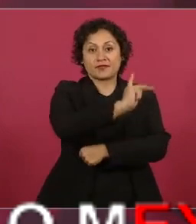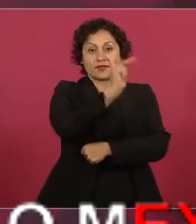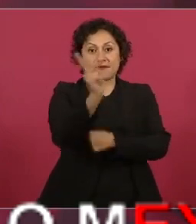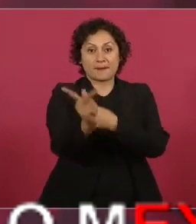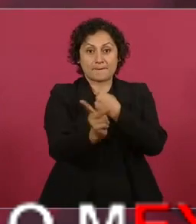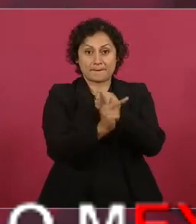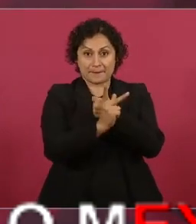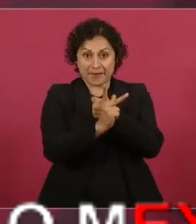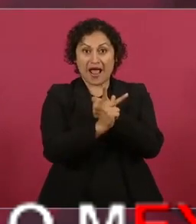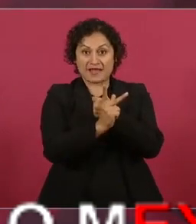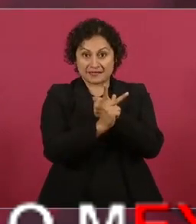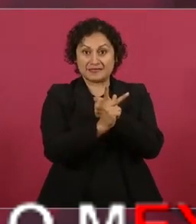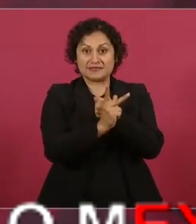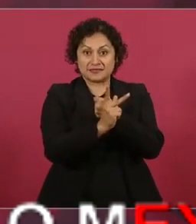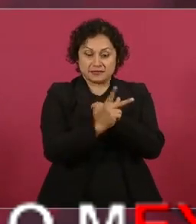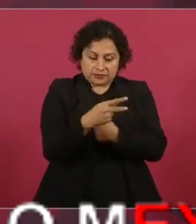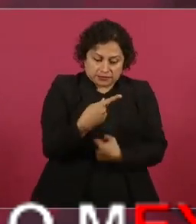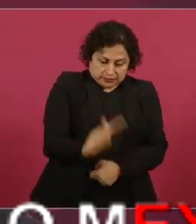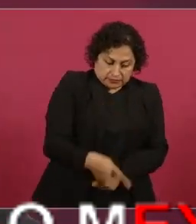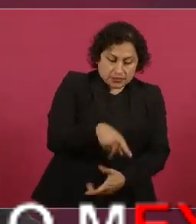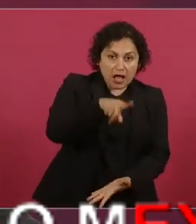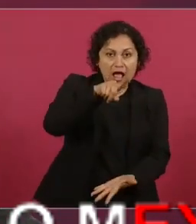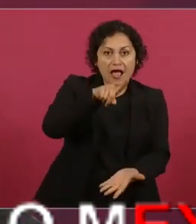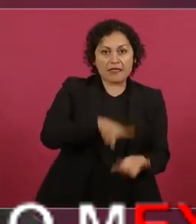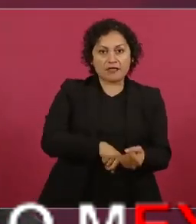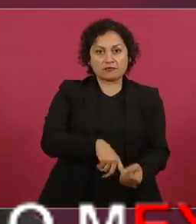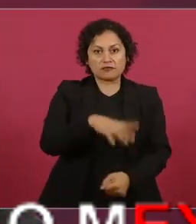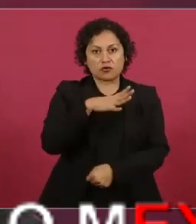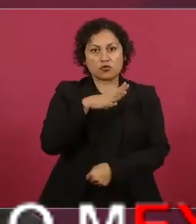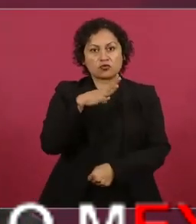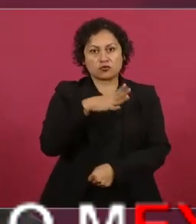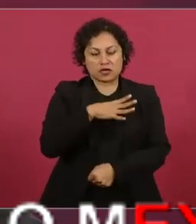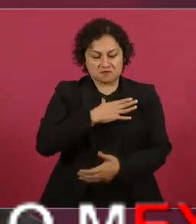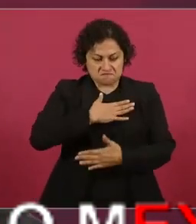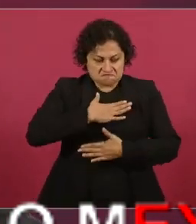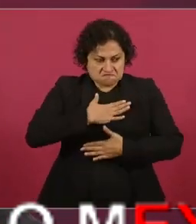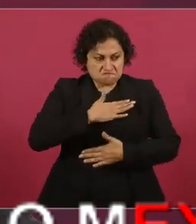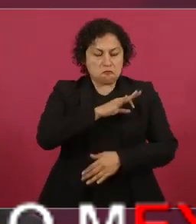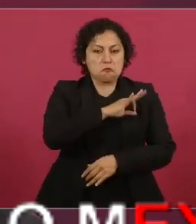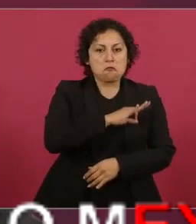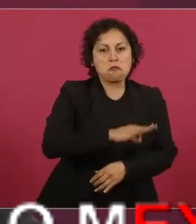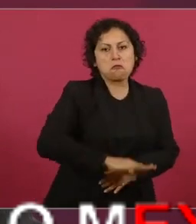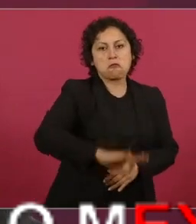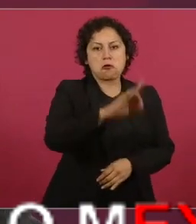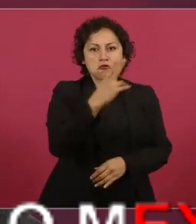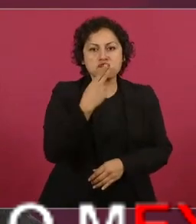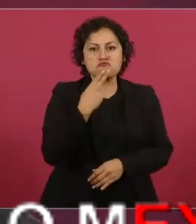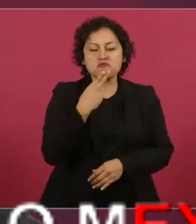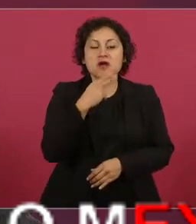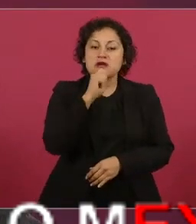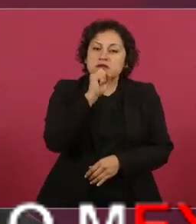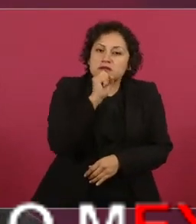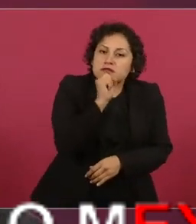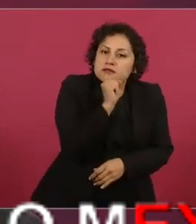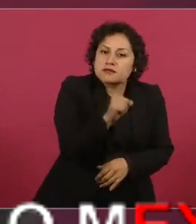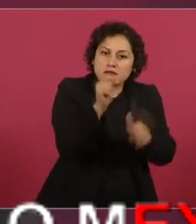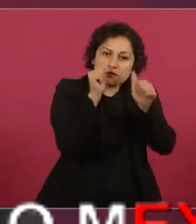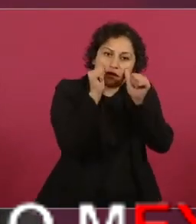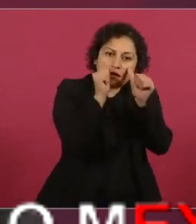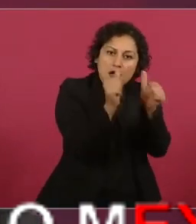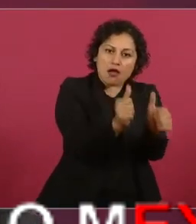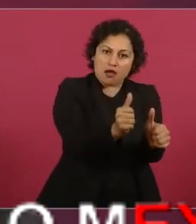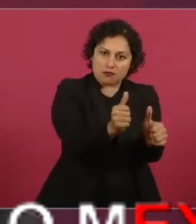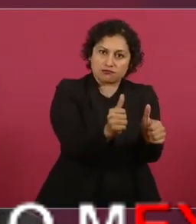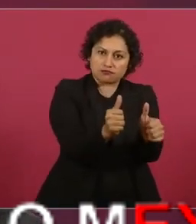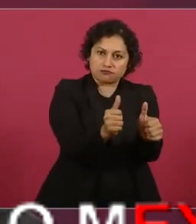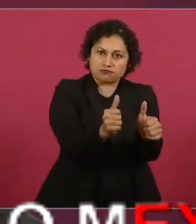sobre los recursos naturales sobre todo la recuperación de la